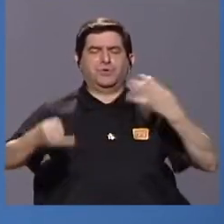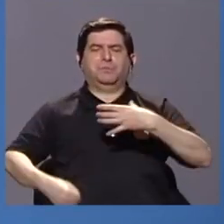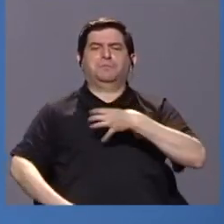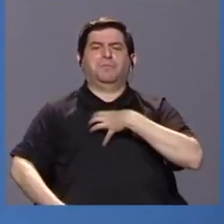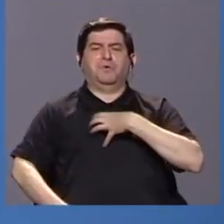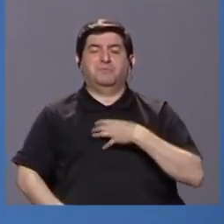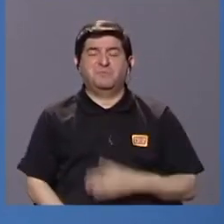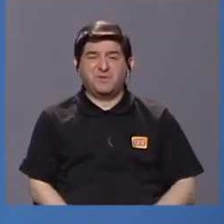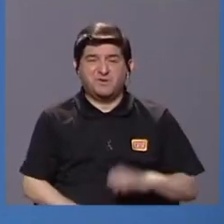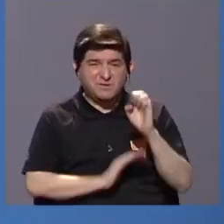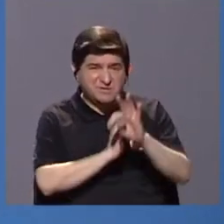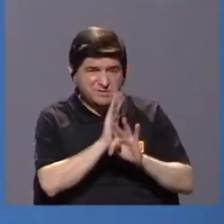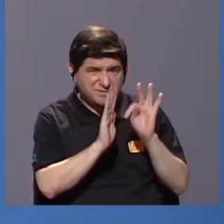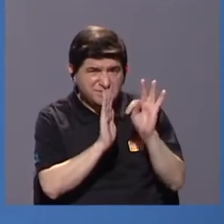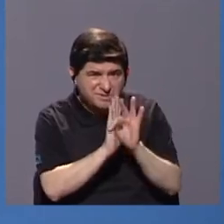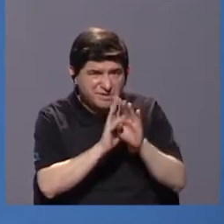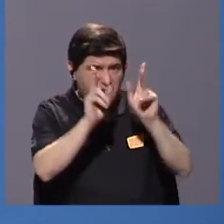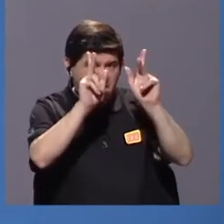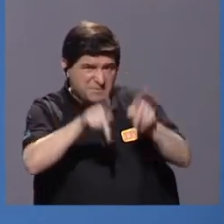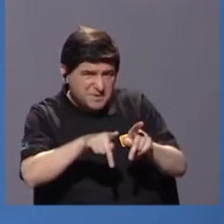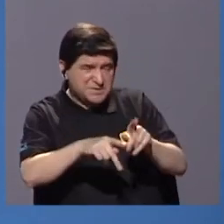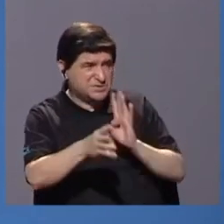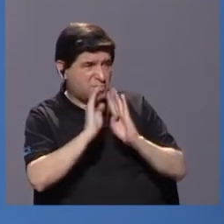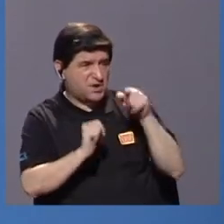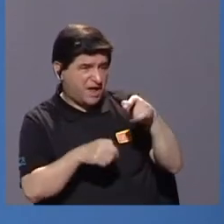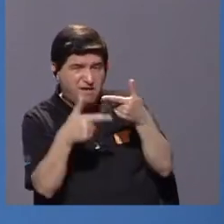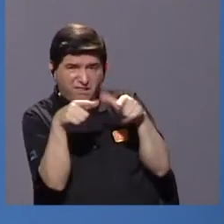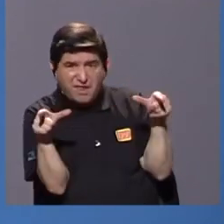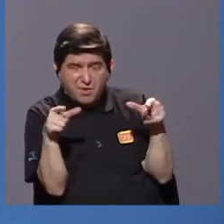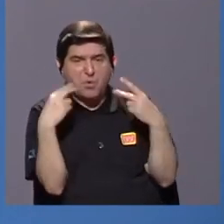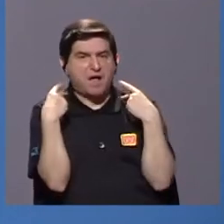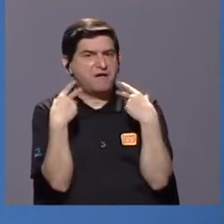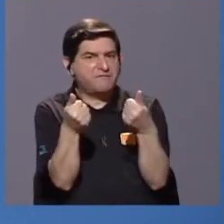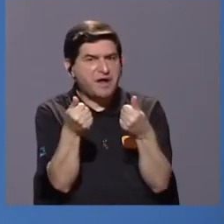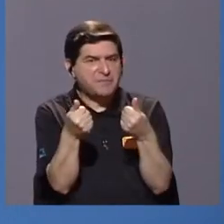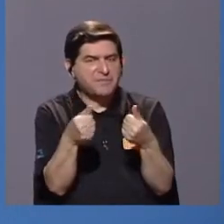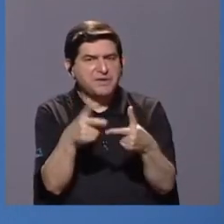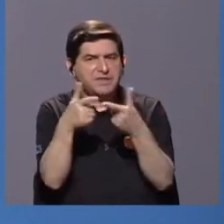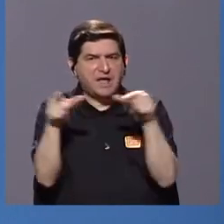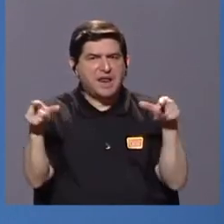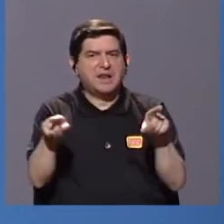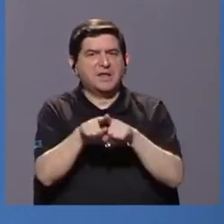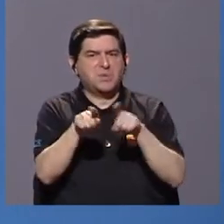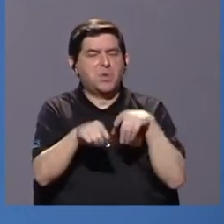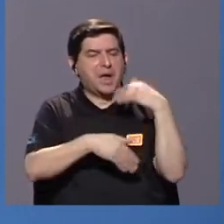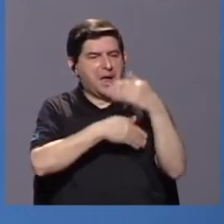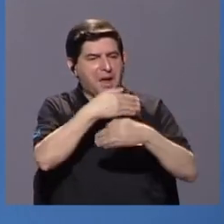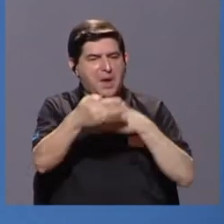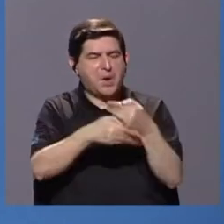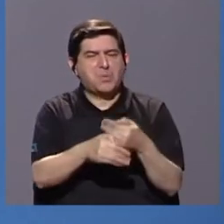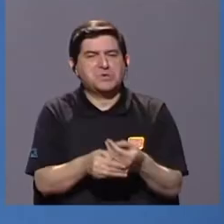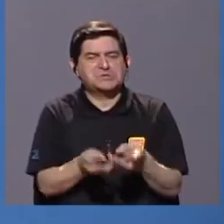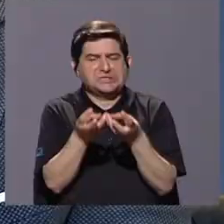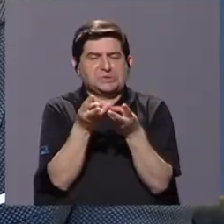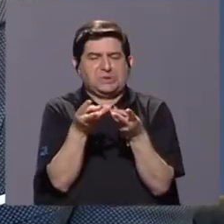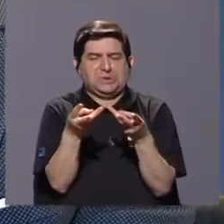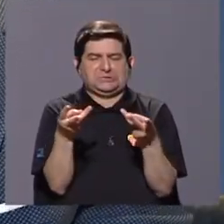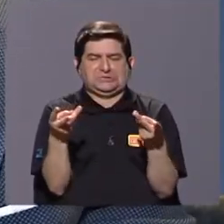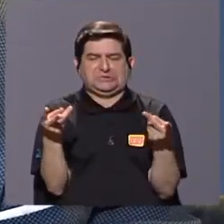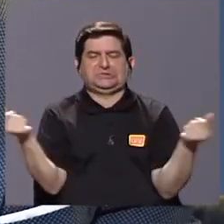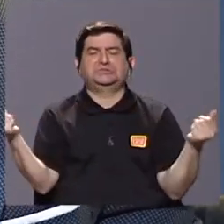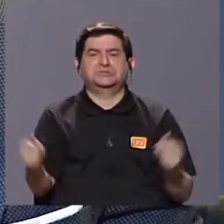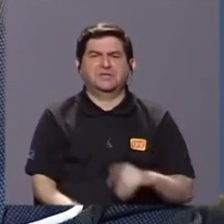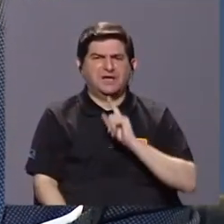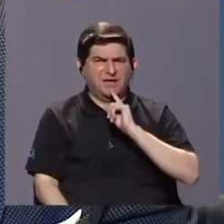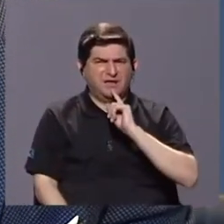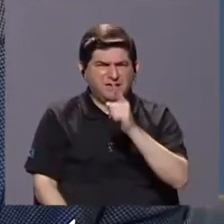si se estigmatiza a la persona por hablar su lengua, rápidamente la lengua también va a entrar en un proceso de deterioro. Y ustedes